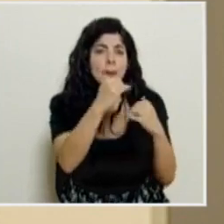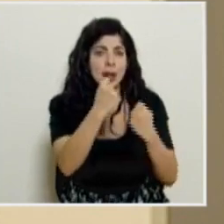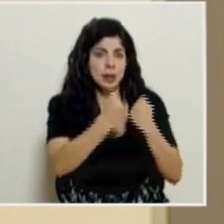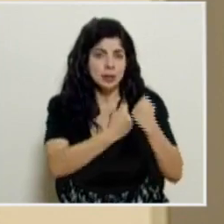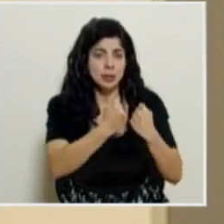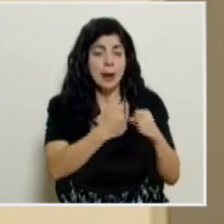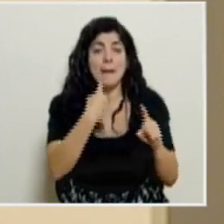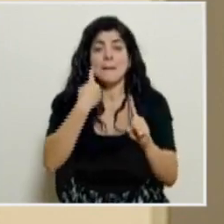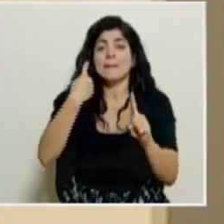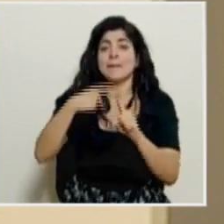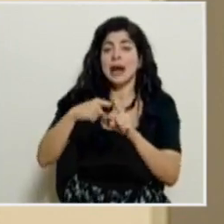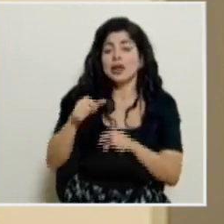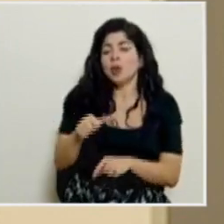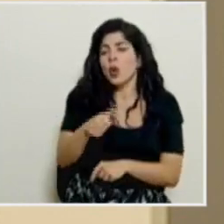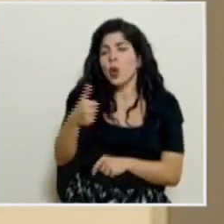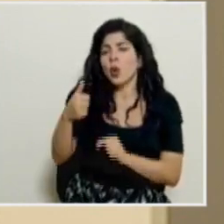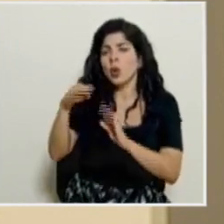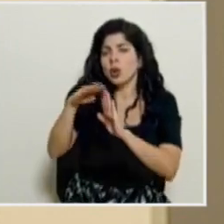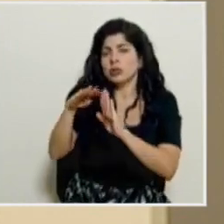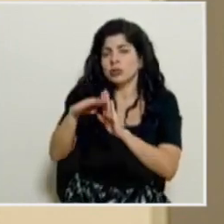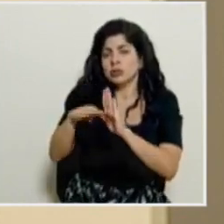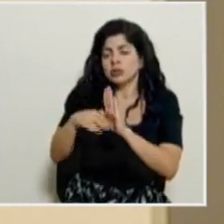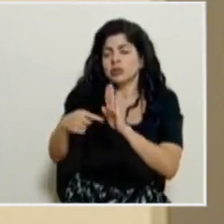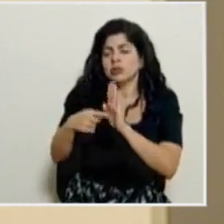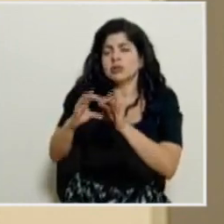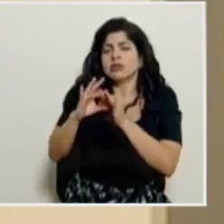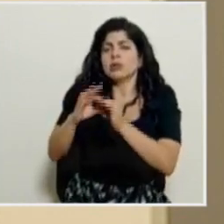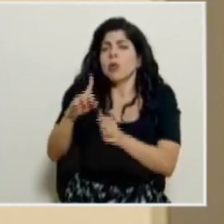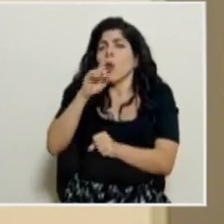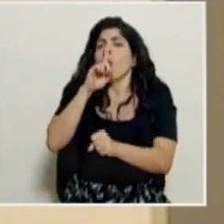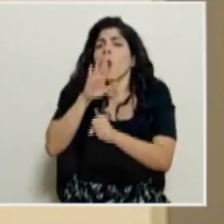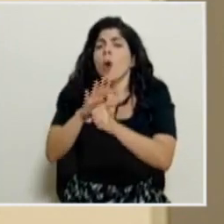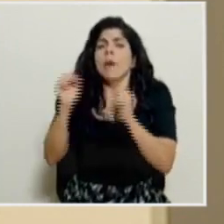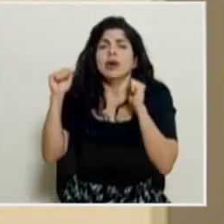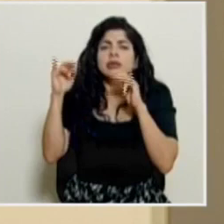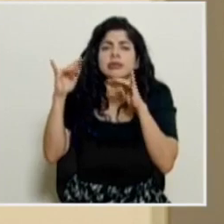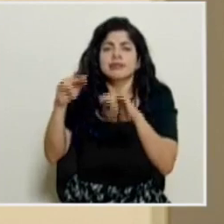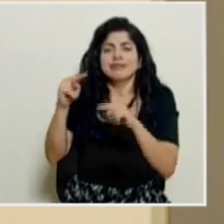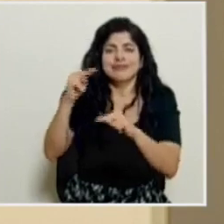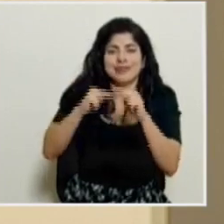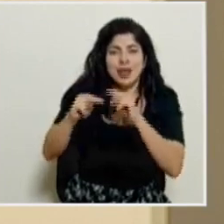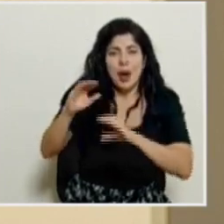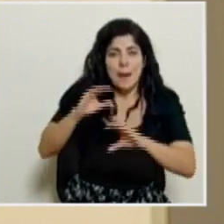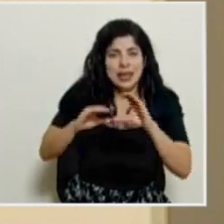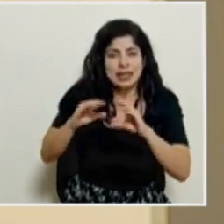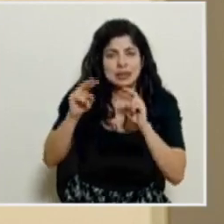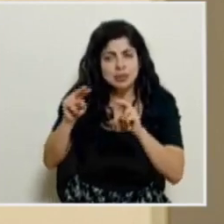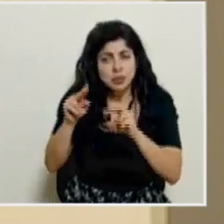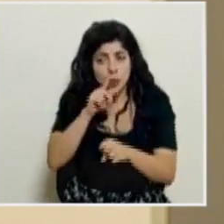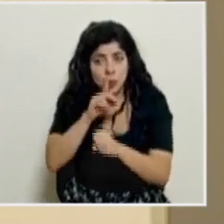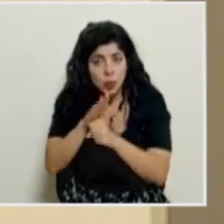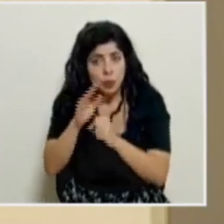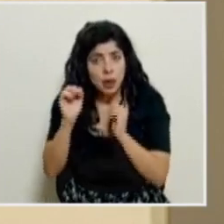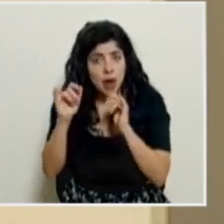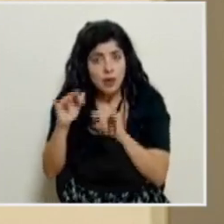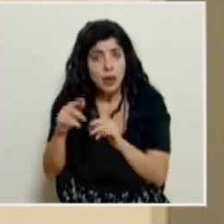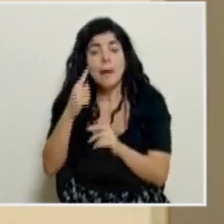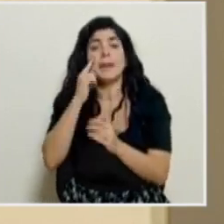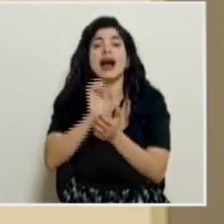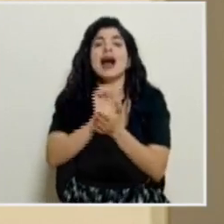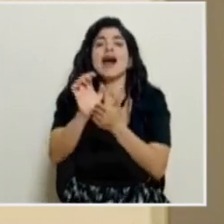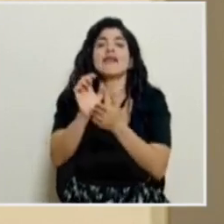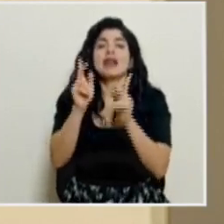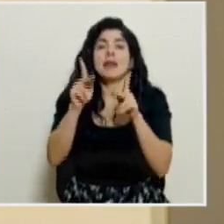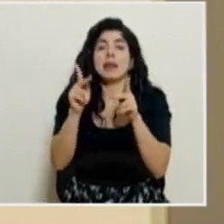y por supuesto que hay otra serie de medidas que tienen que ver con el cumplimiento de aforos en establecimientos comerciales con evitar la